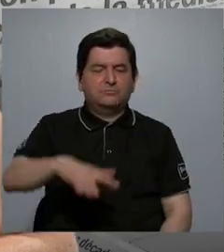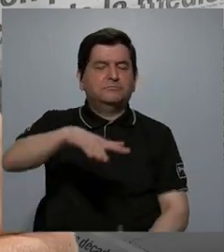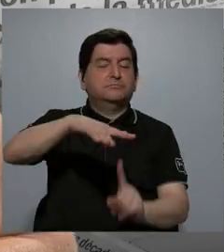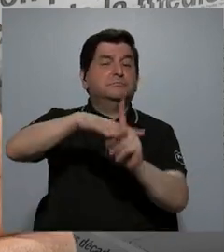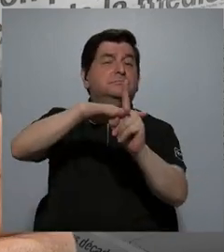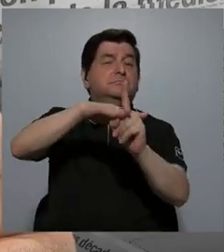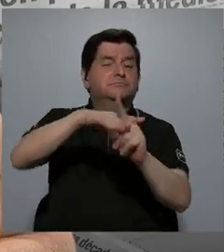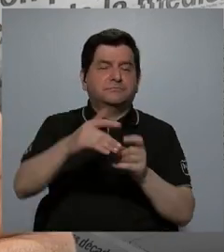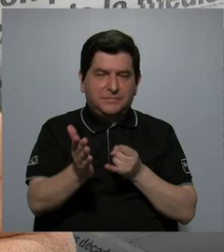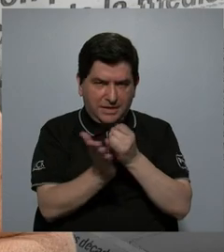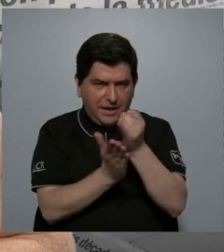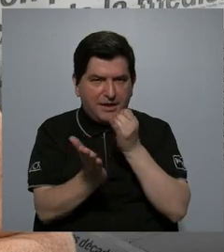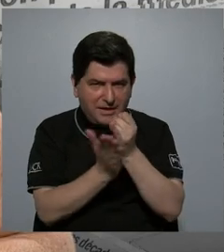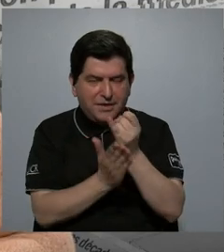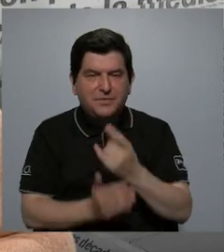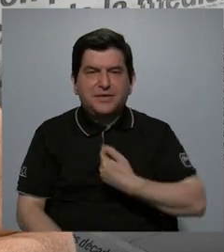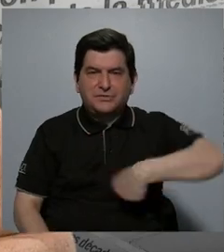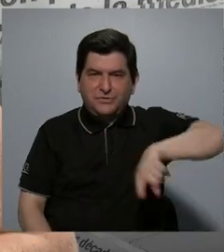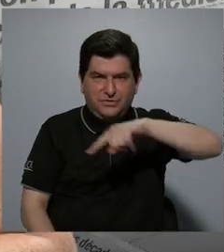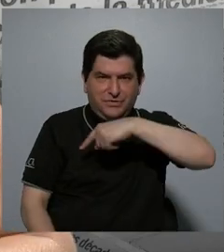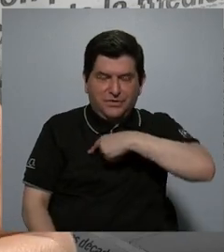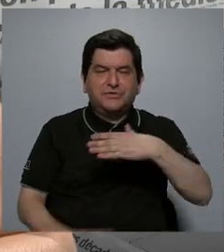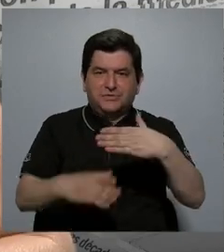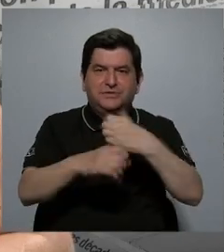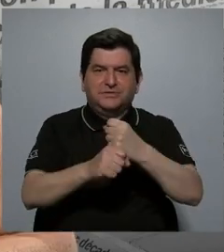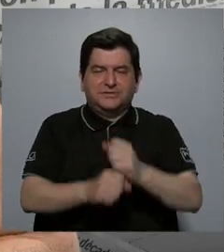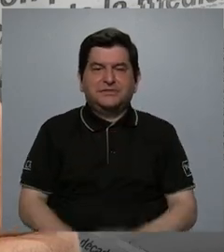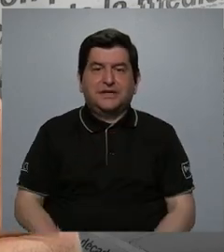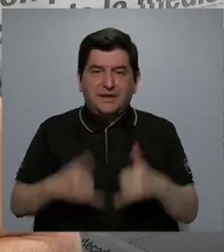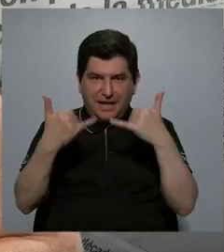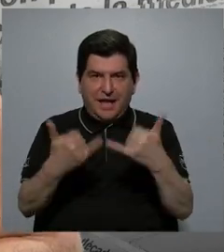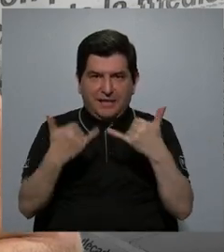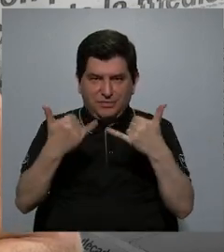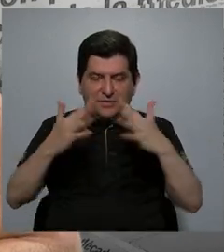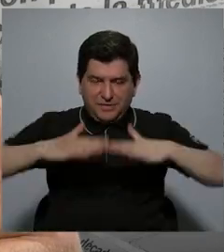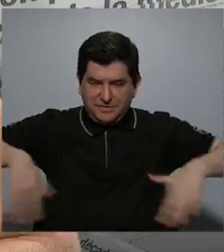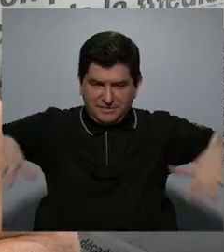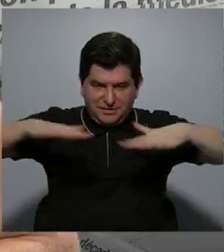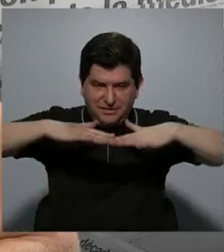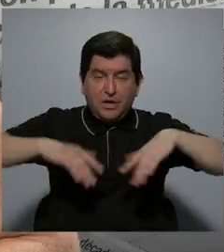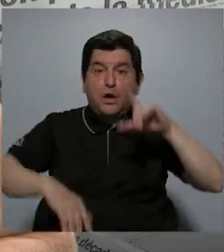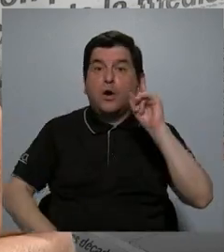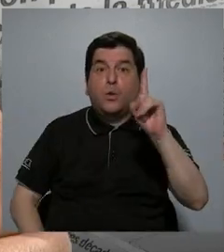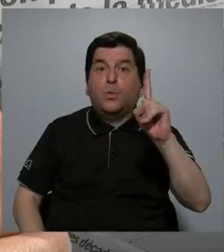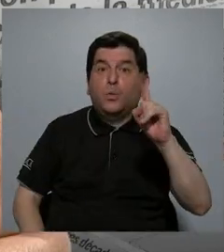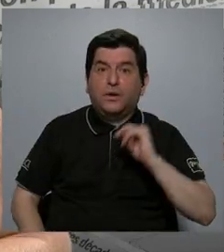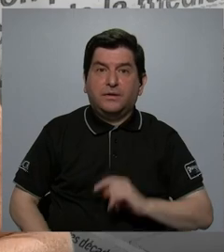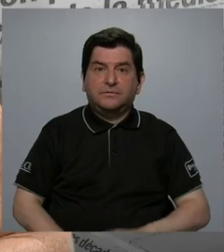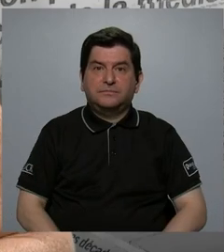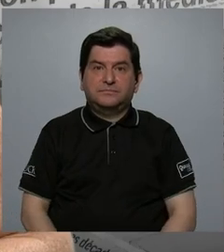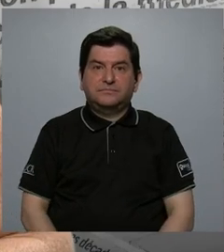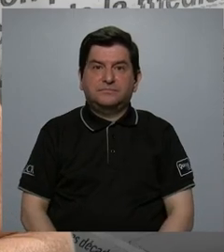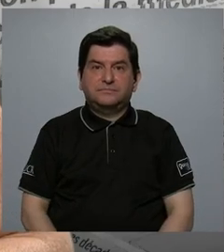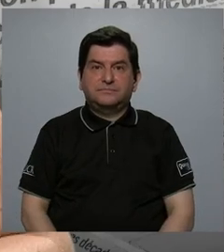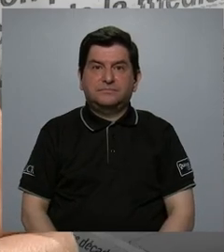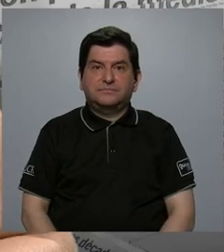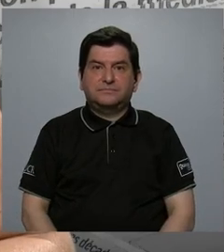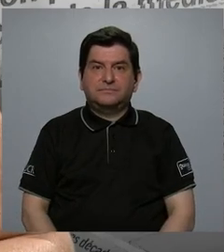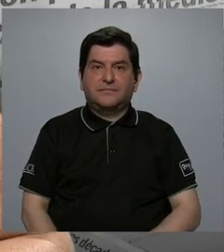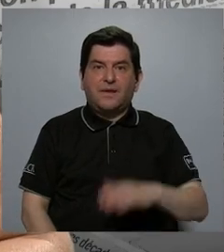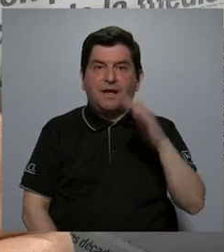un poco de las investigaciones que se realizan actualmente en el campo, una de ellas tiene que ver con la